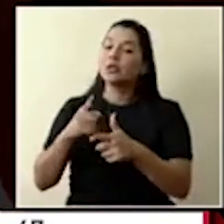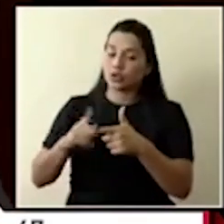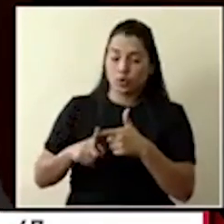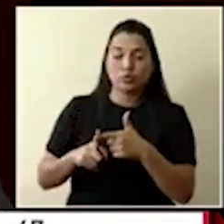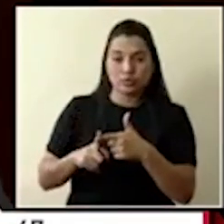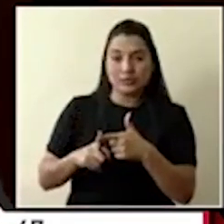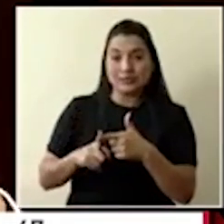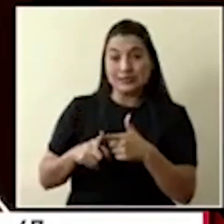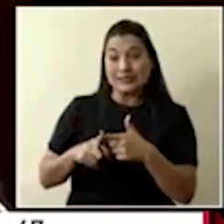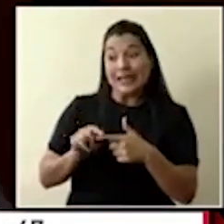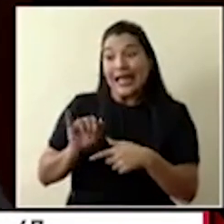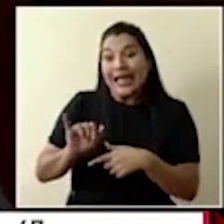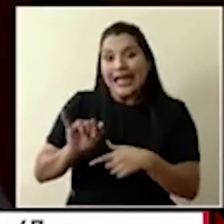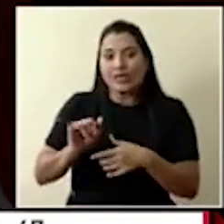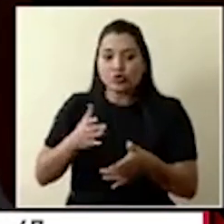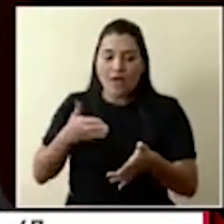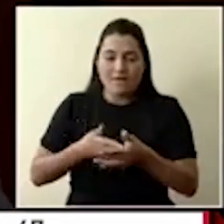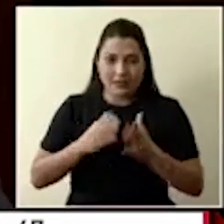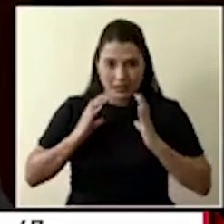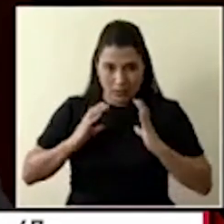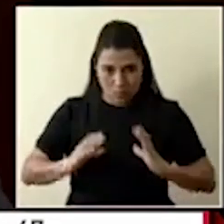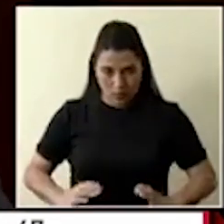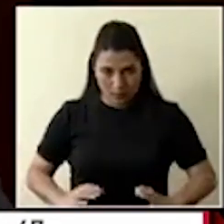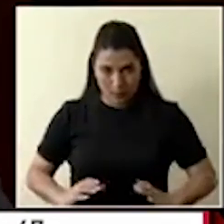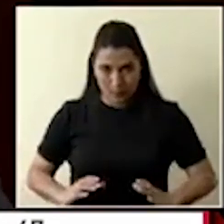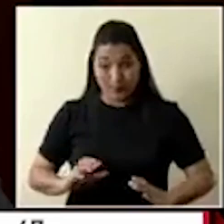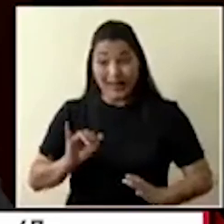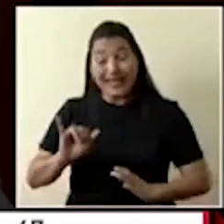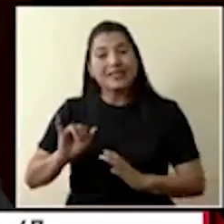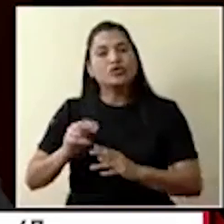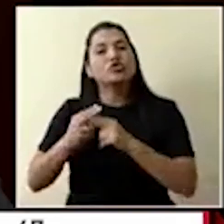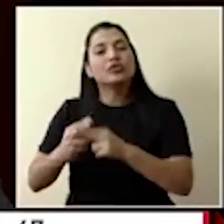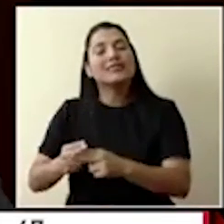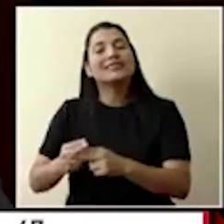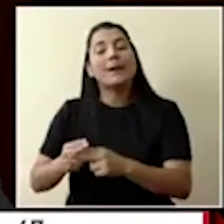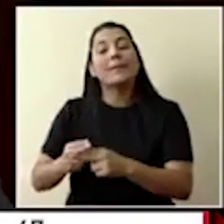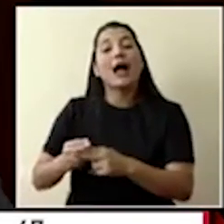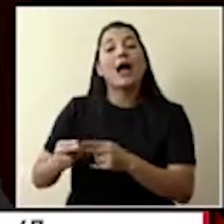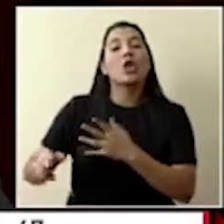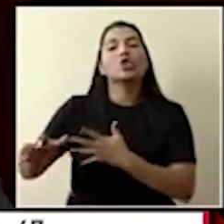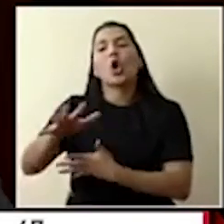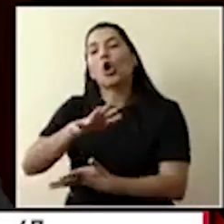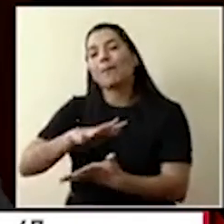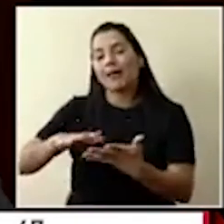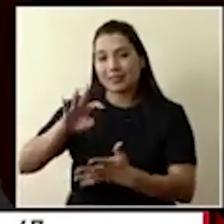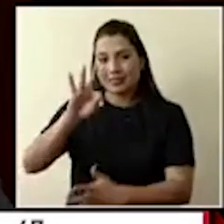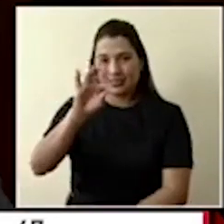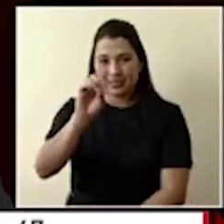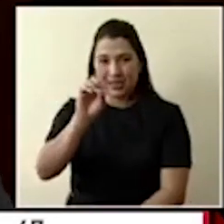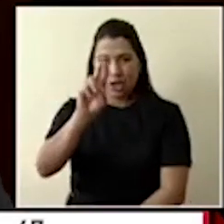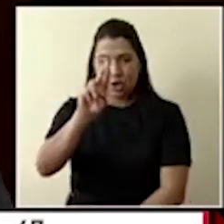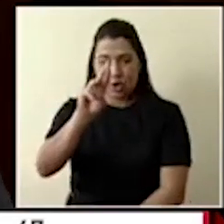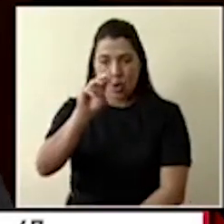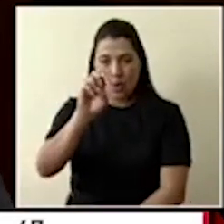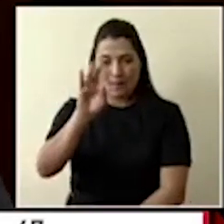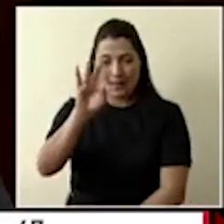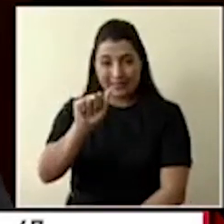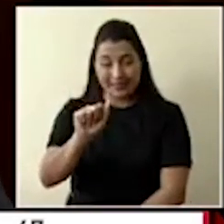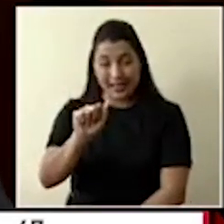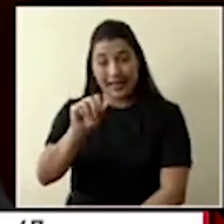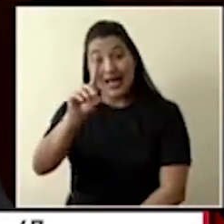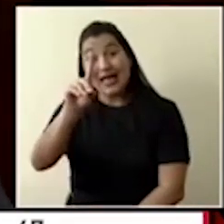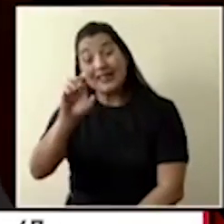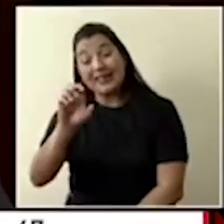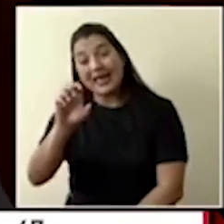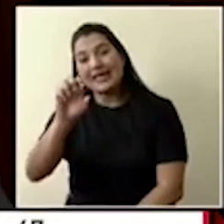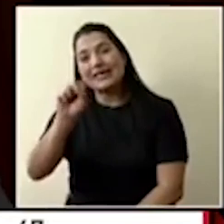convierte en un enemigo en contra del mismo cuerpo. Eso se llama una tormenta de citoquinas. En muchos casos son unas sustancias que justamente